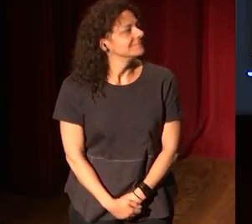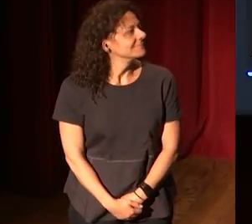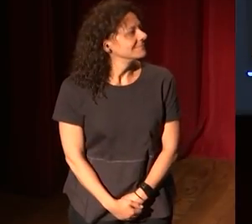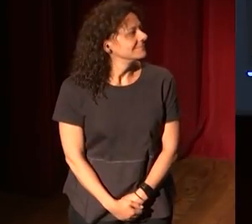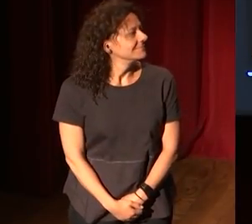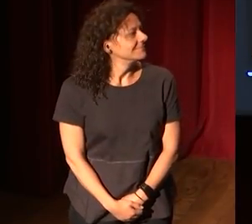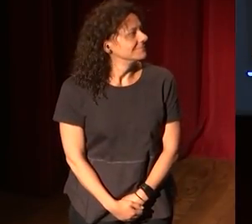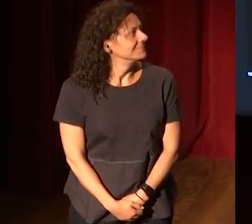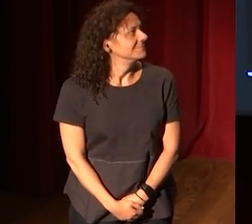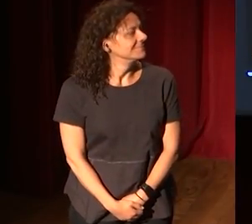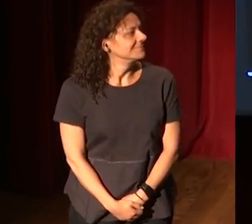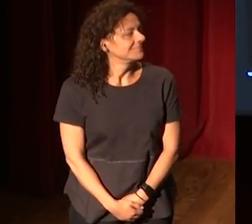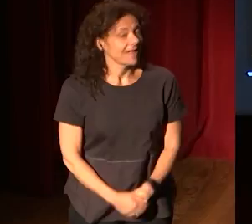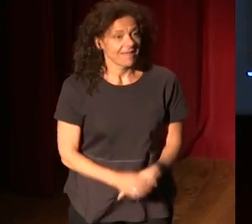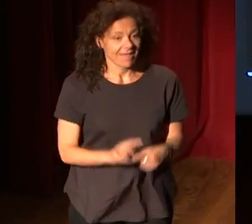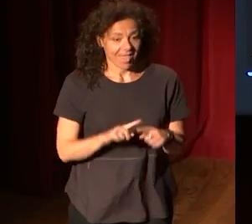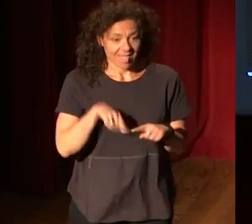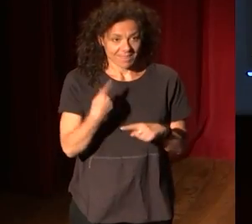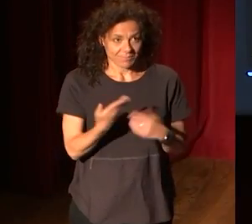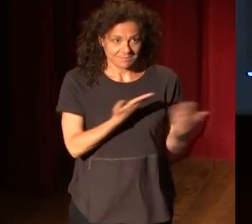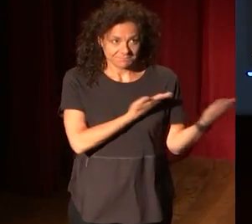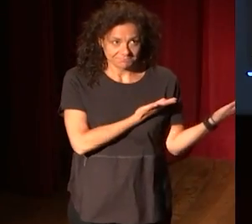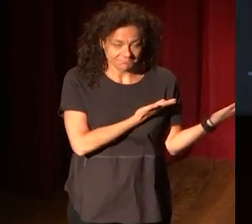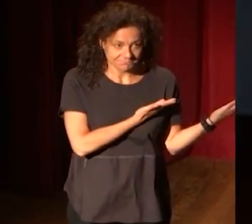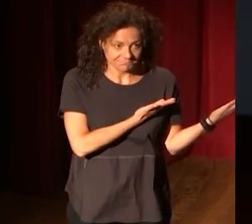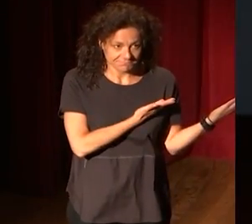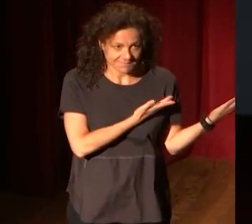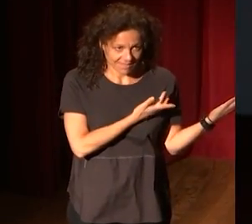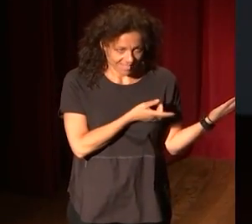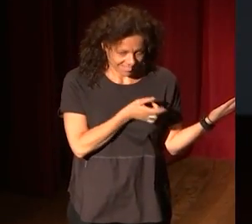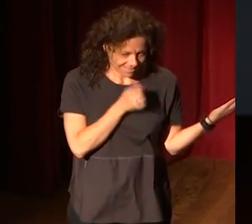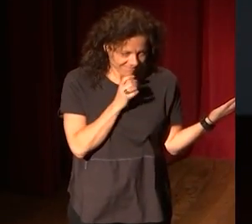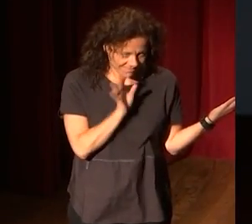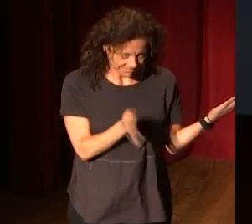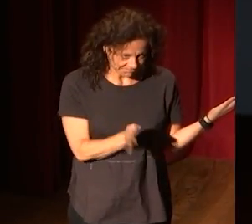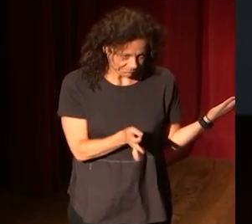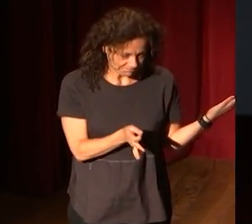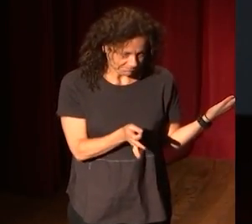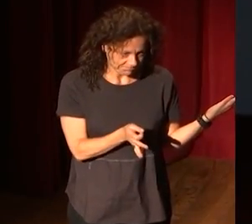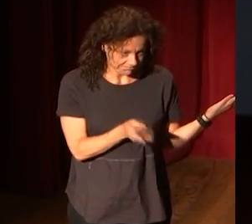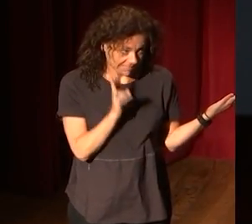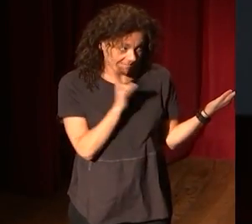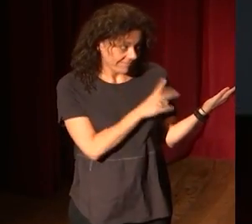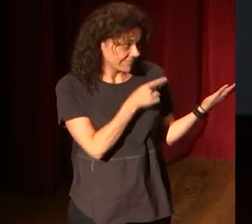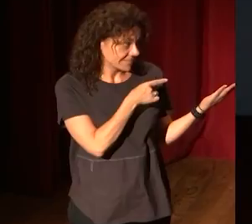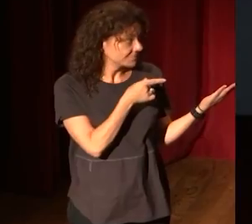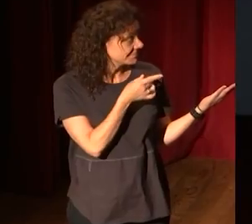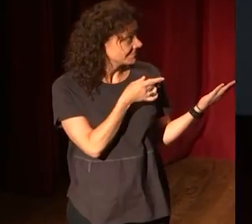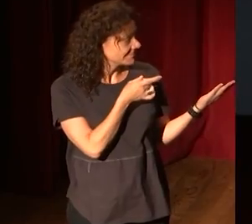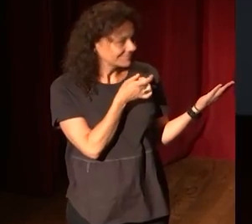Es que después de esto, cuesta, ¿verdad? Ver esto, claro.